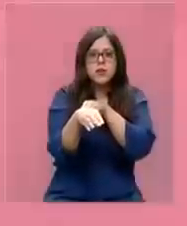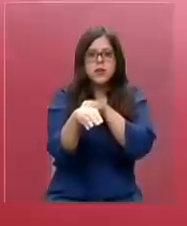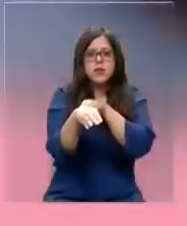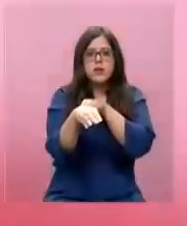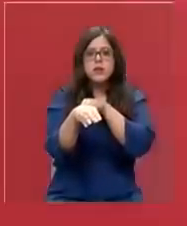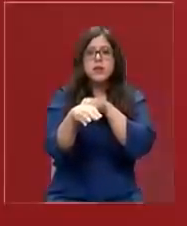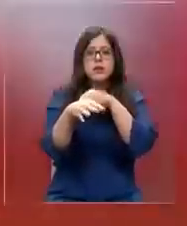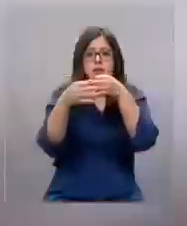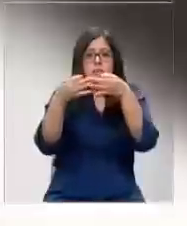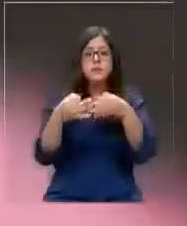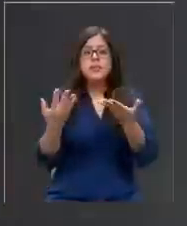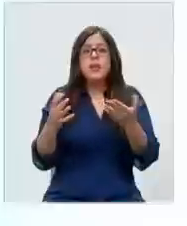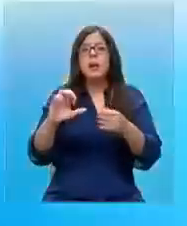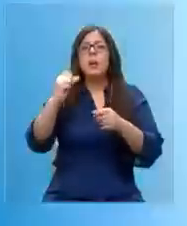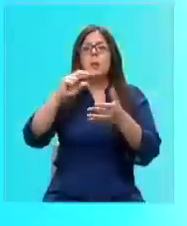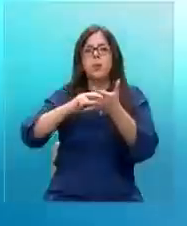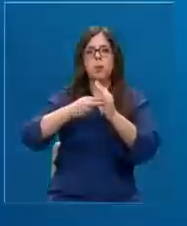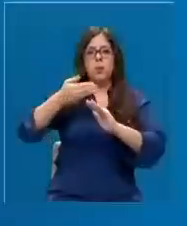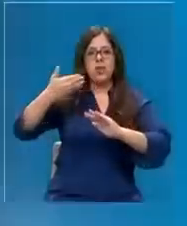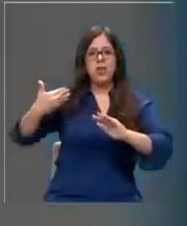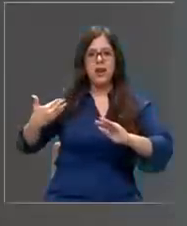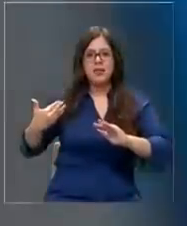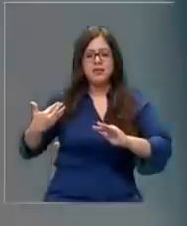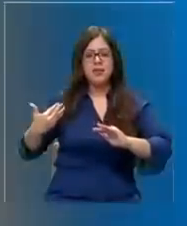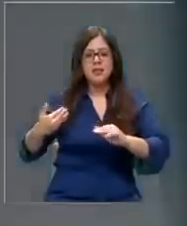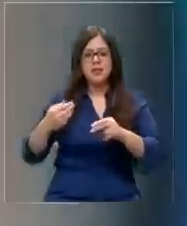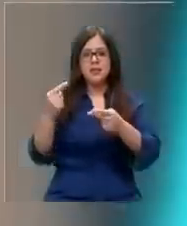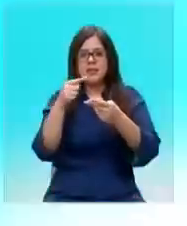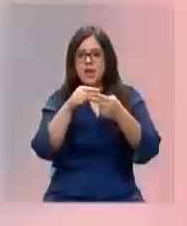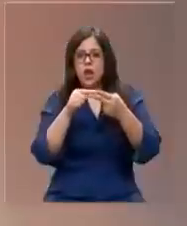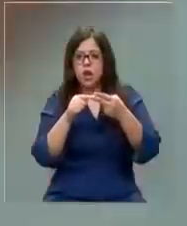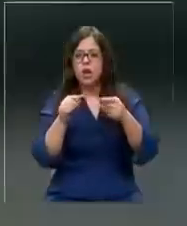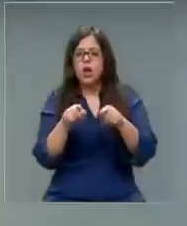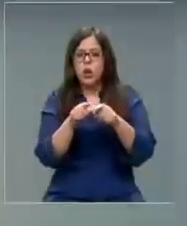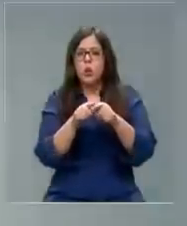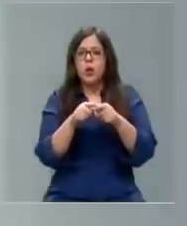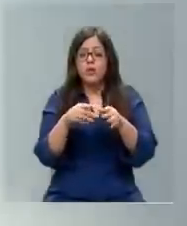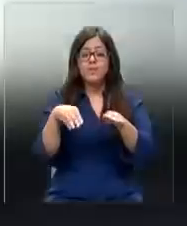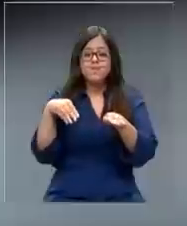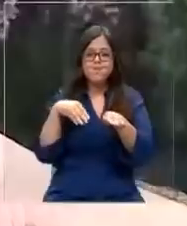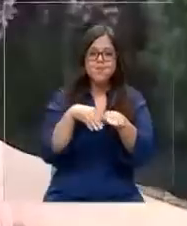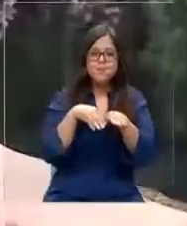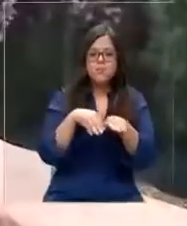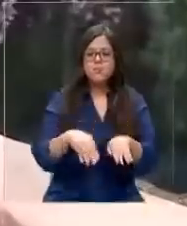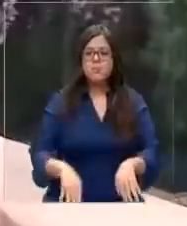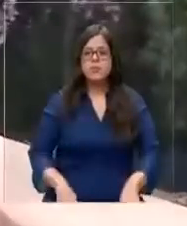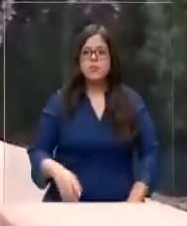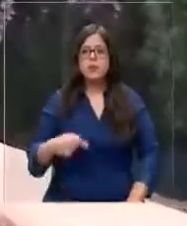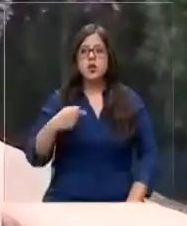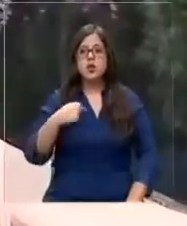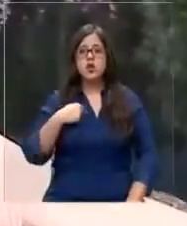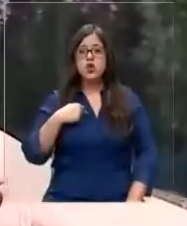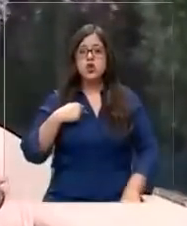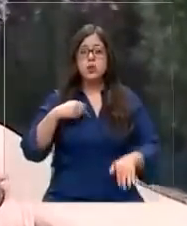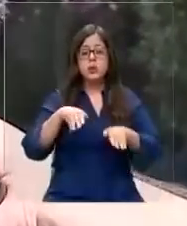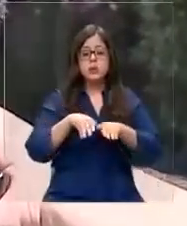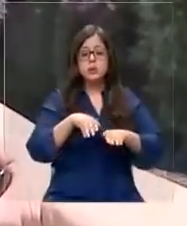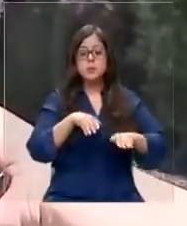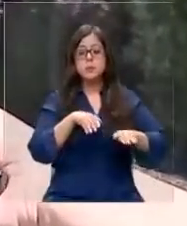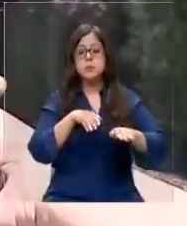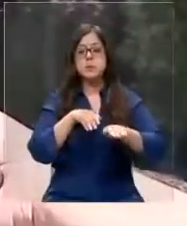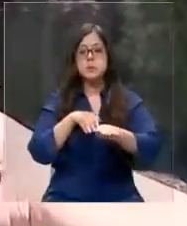darle alcance luego de un primer incidente vehicular en el que ambos se vieron involucrados. Yo me paro en el